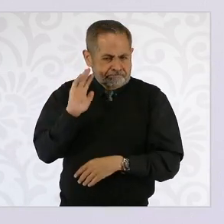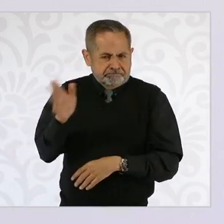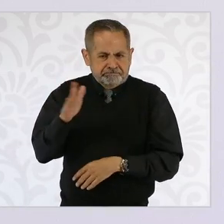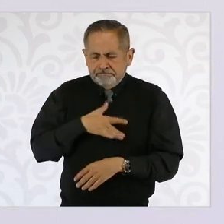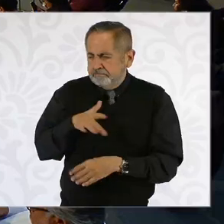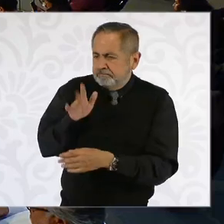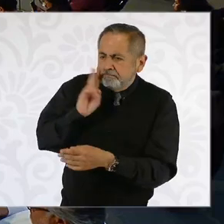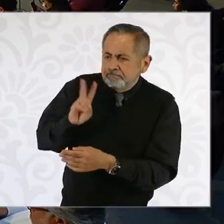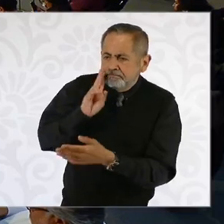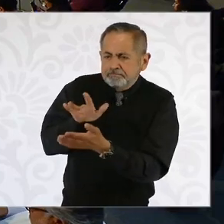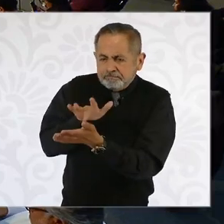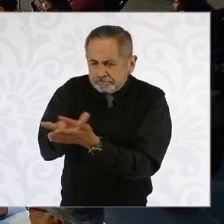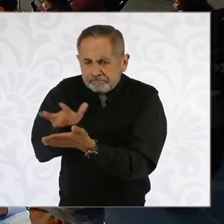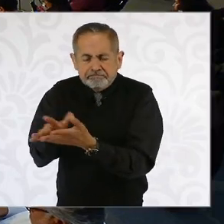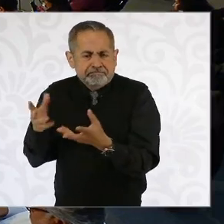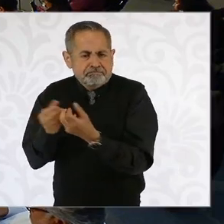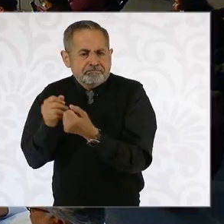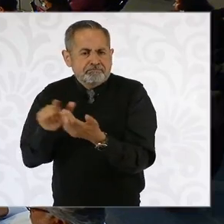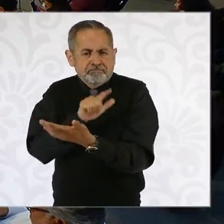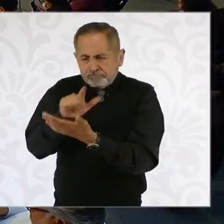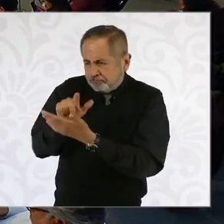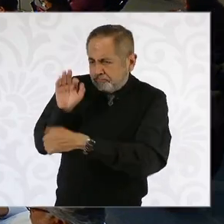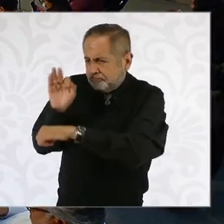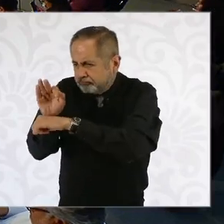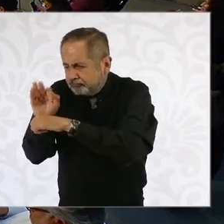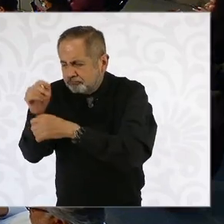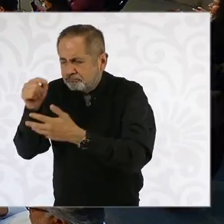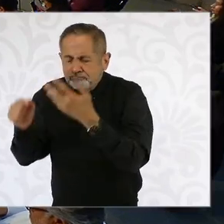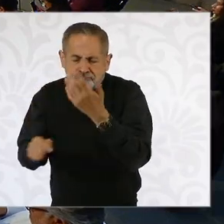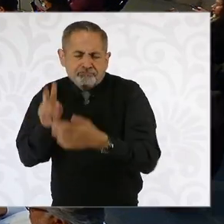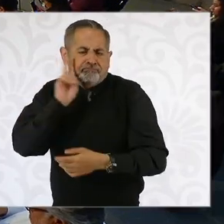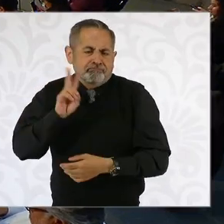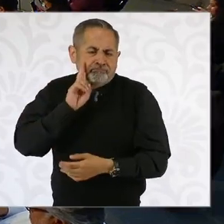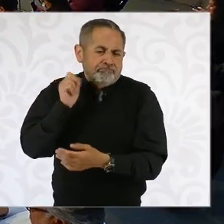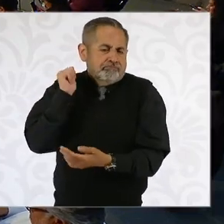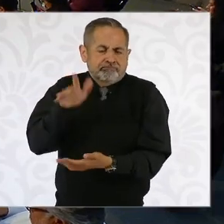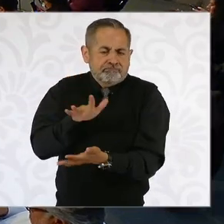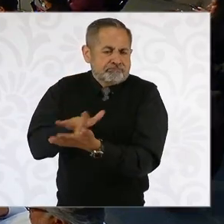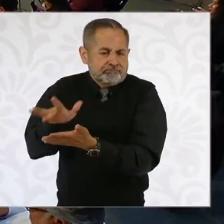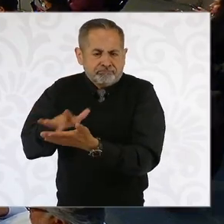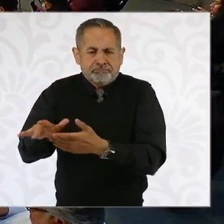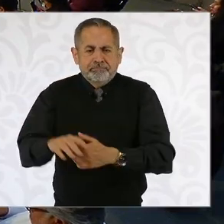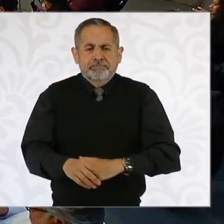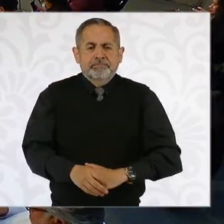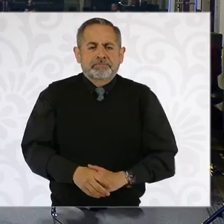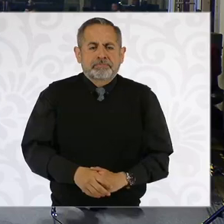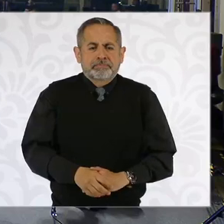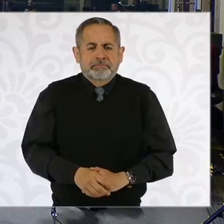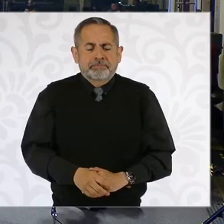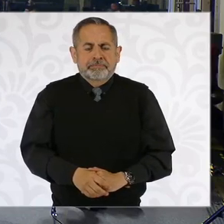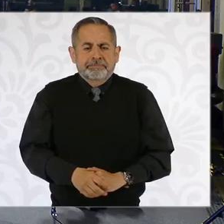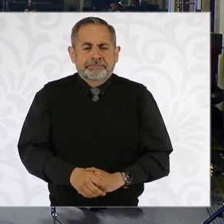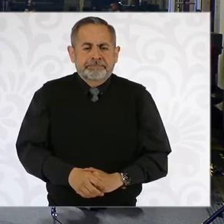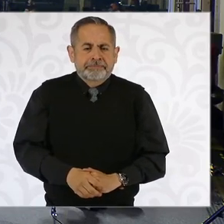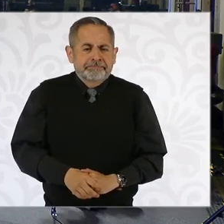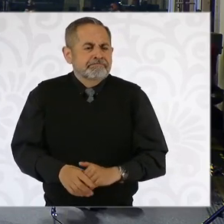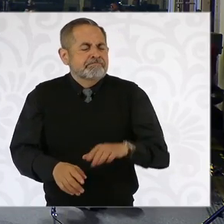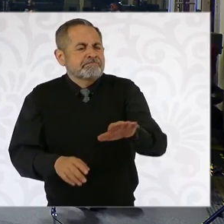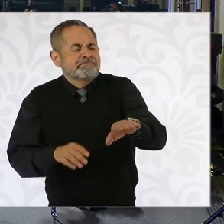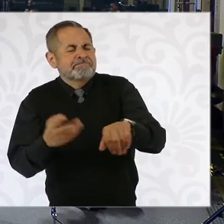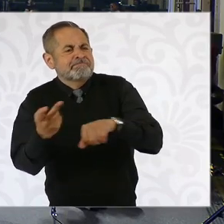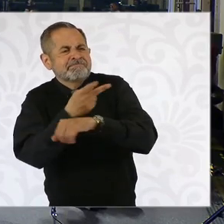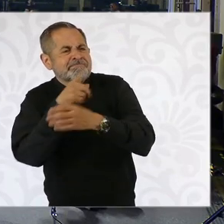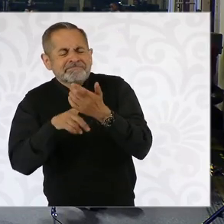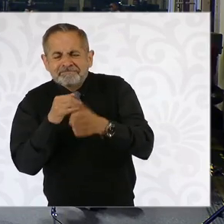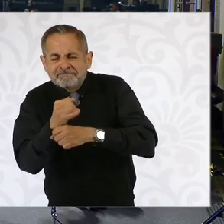tanto legalmente como en lo que se requiera. ¿Pieden investigación a fondo o qué es lo que pretenden?